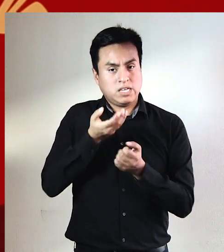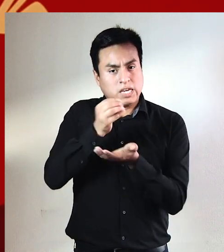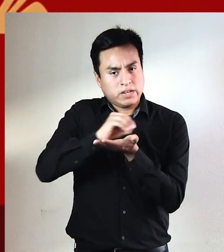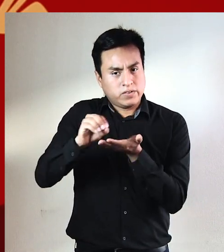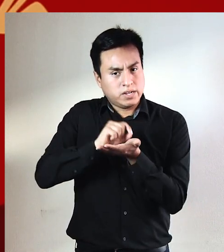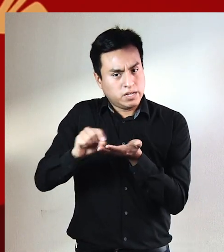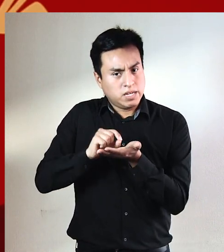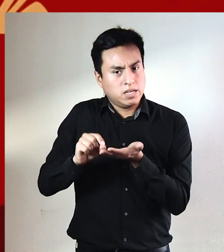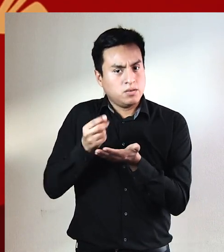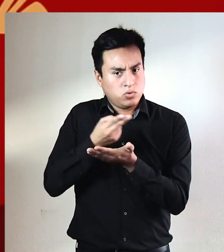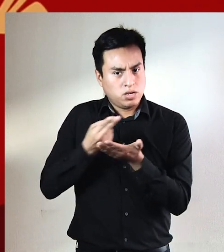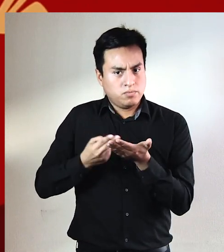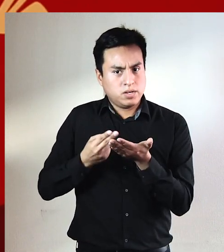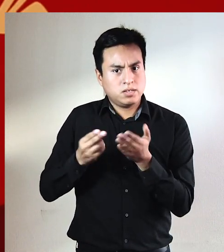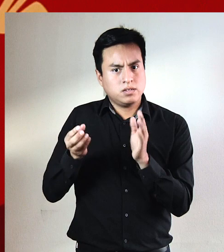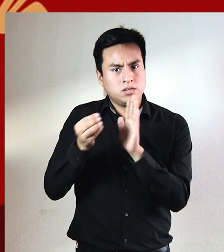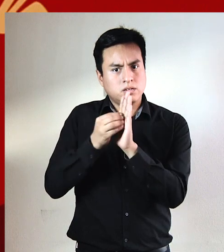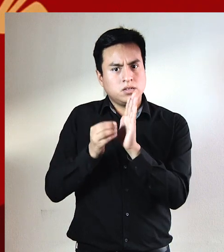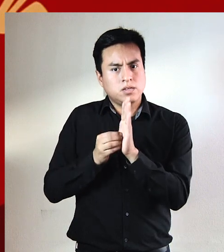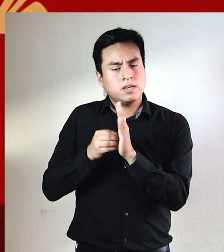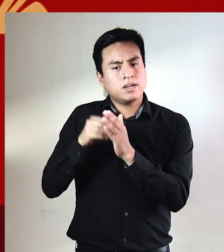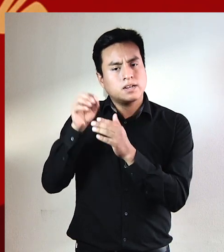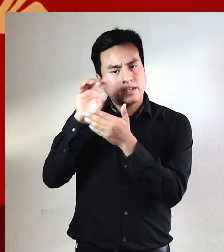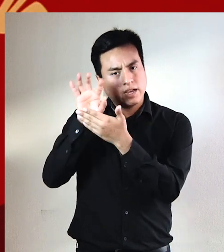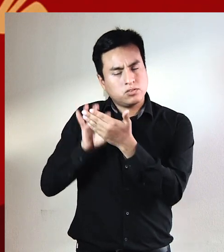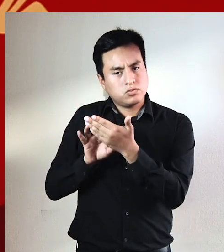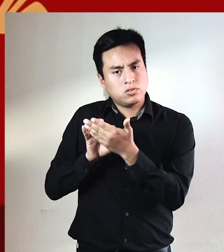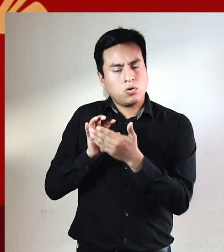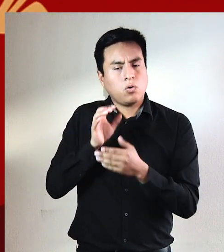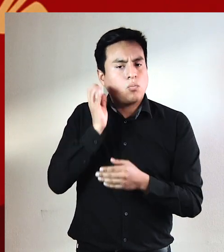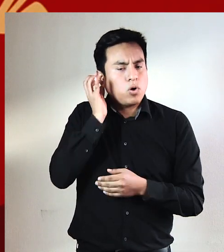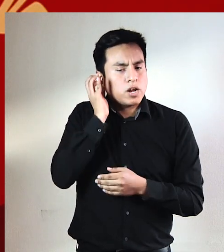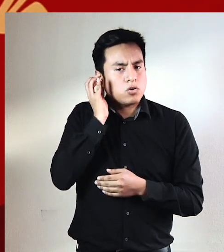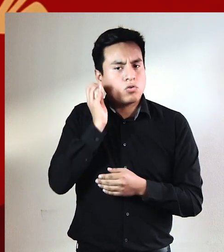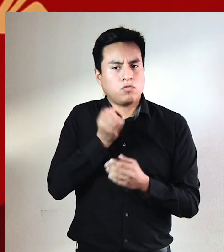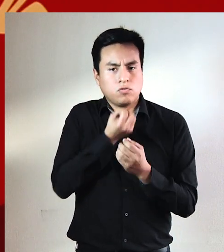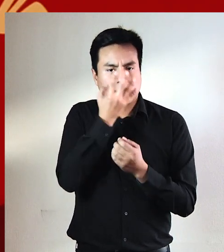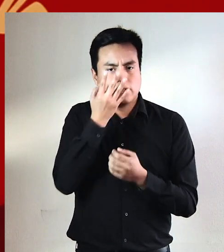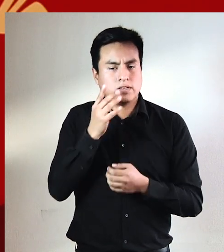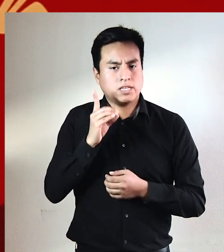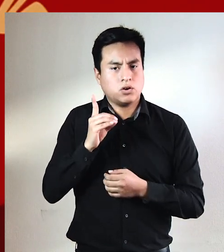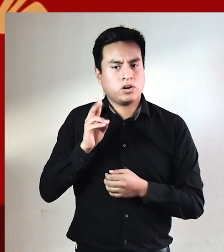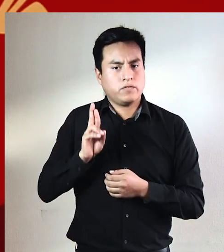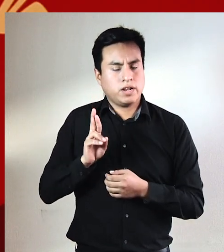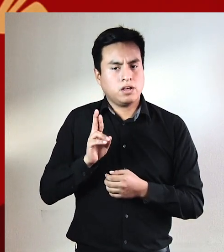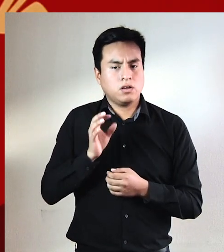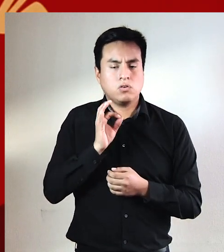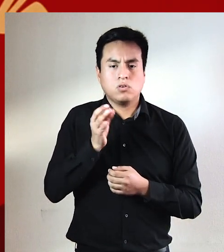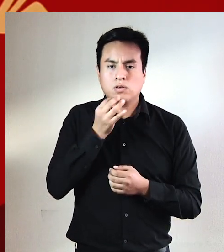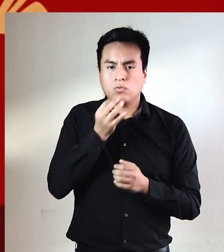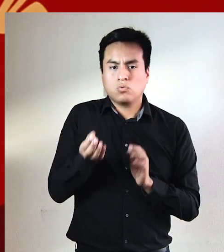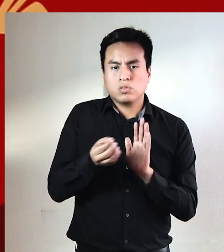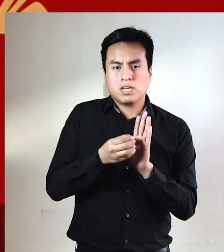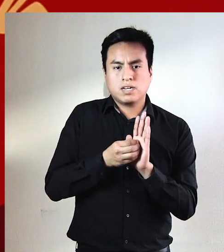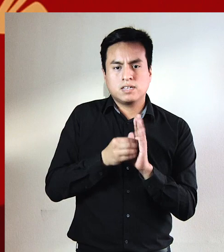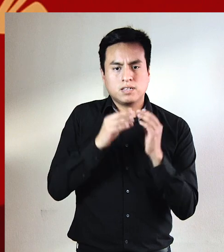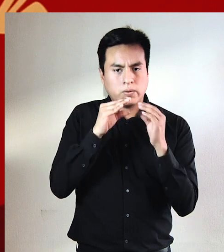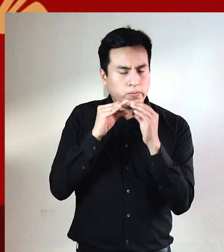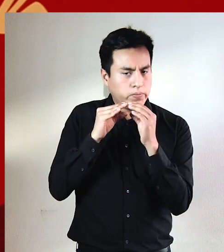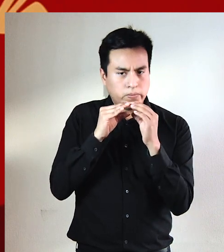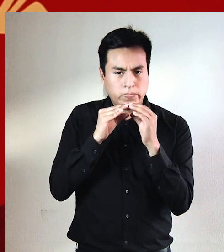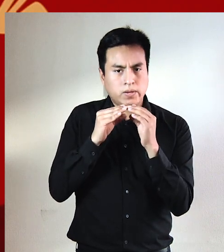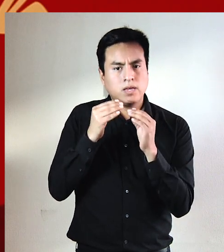escribir poemas, de pintar los retablos de Frangélico, o la mujer con flores de Diego Rivera, si pueden ejecutar con